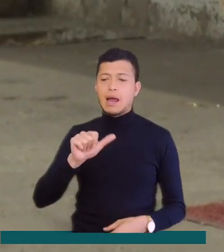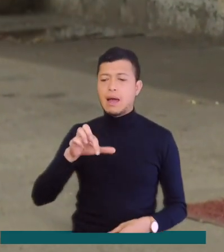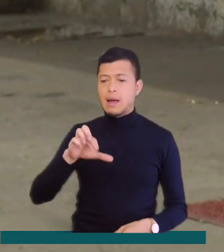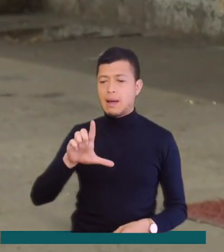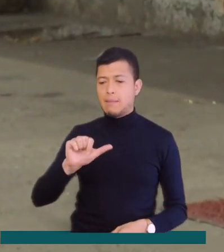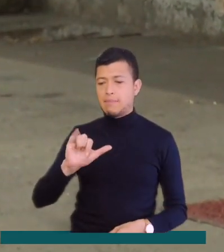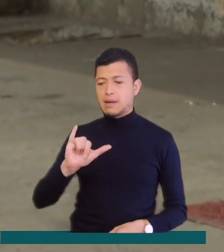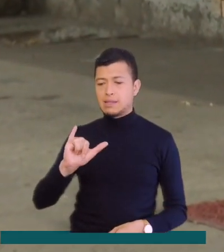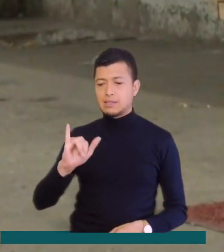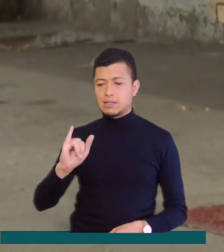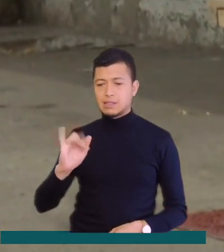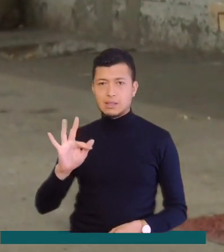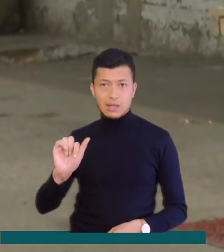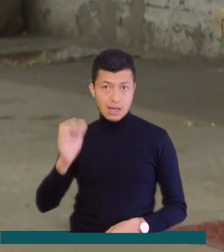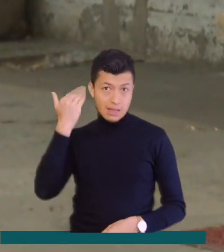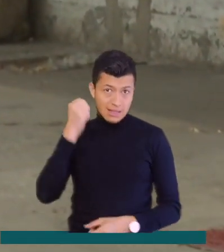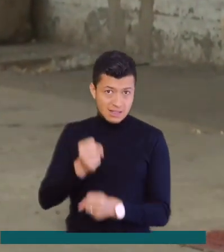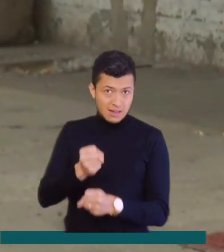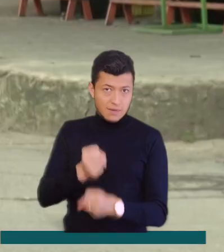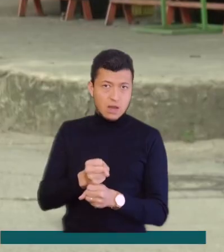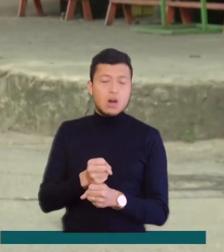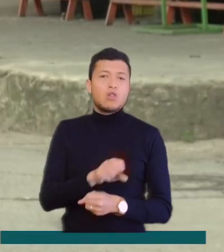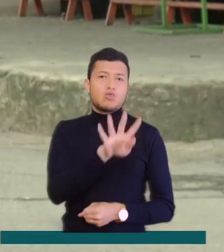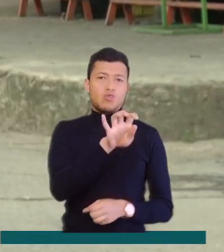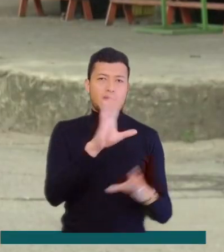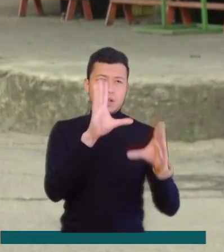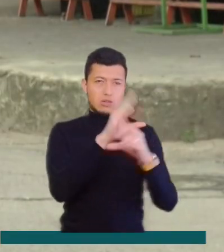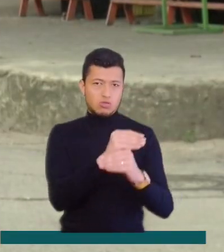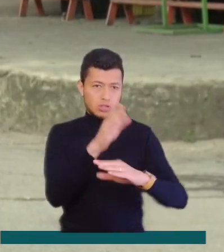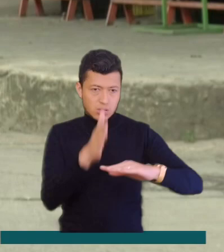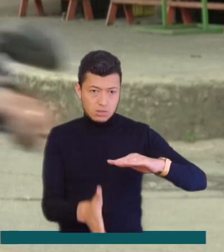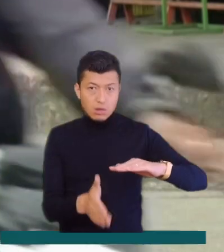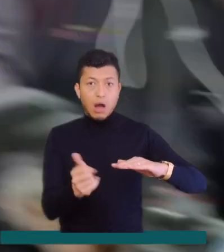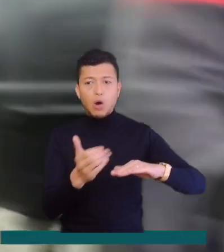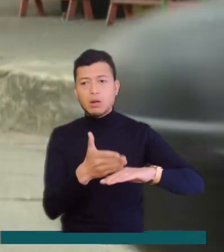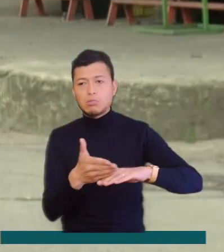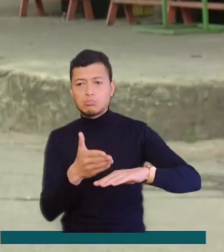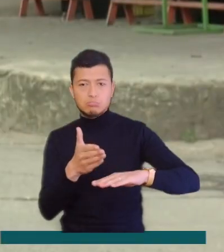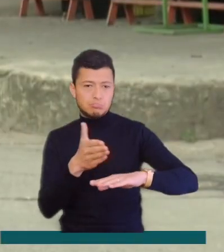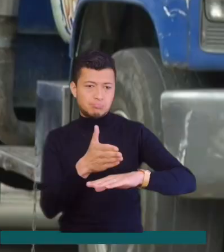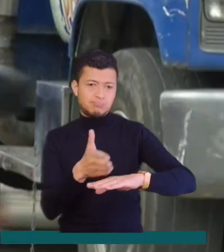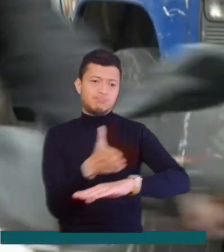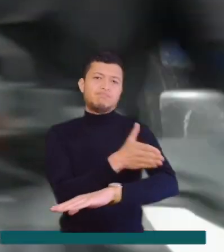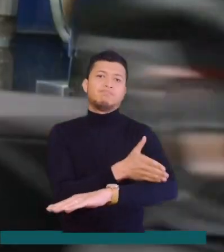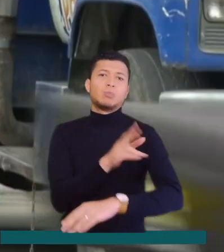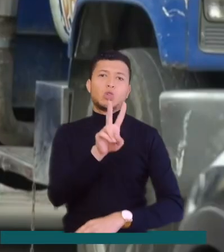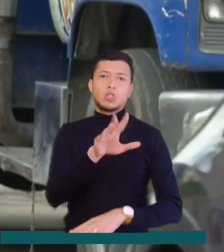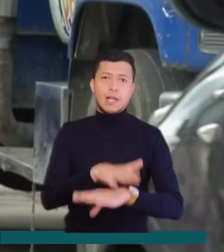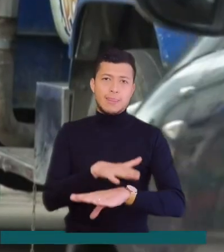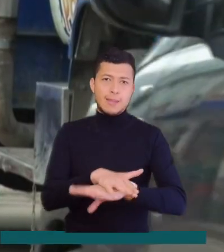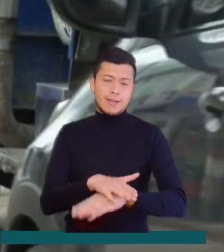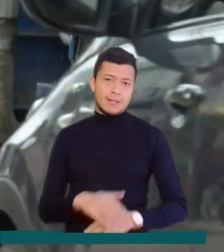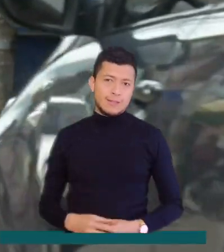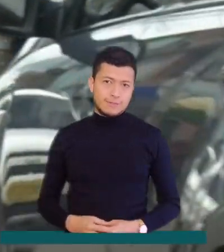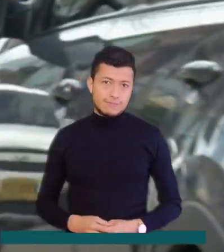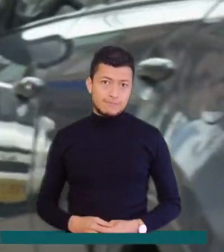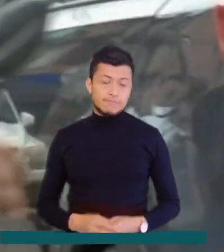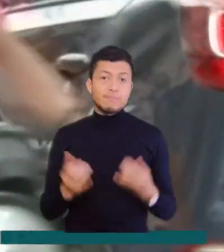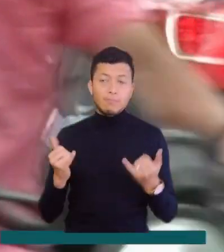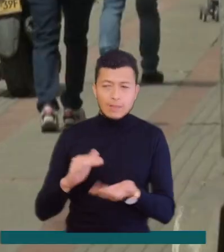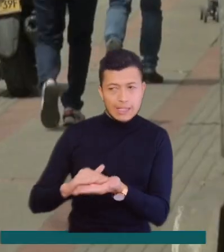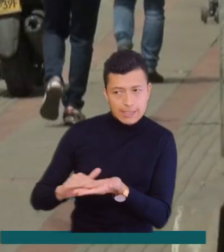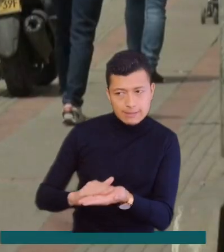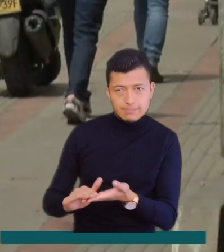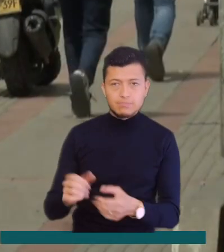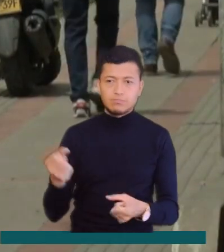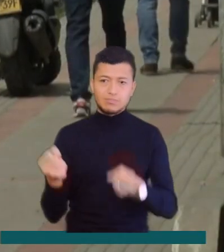Playita. Antes trabajaban hasta las nueve de la noche y ahora solo lo hacen hasta las dos de la tarde. También buscan resolver que los